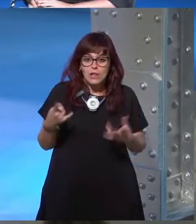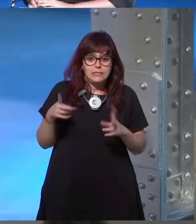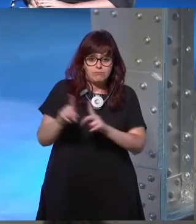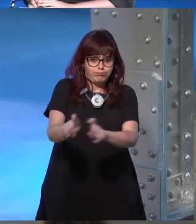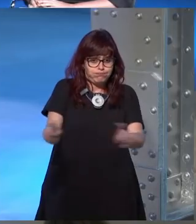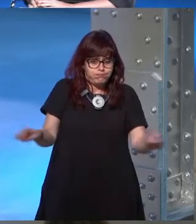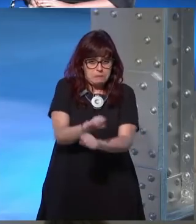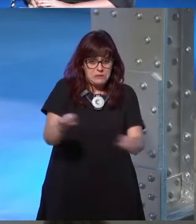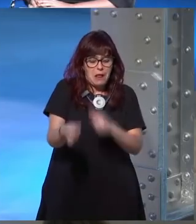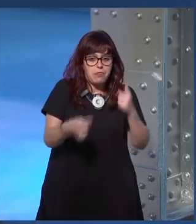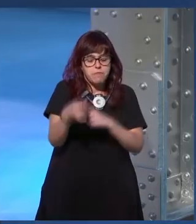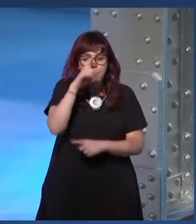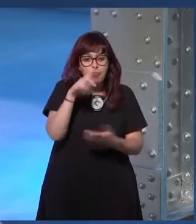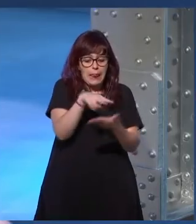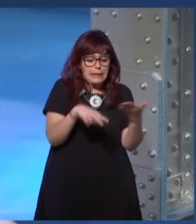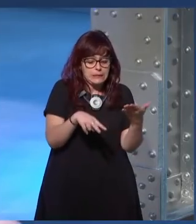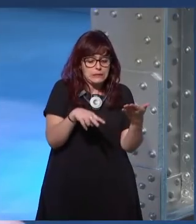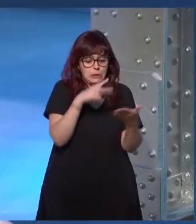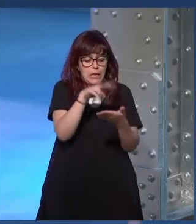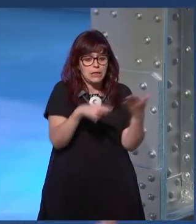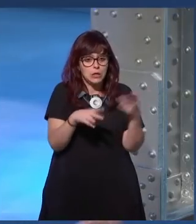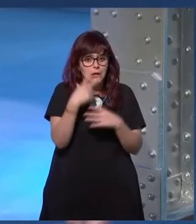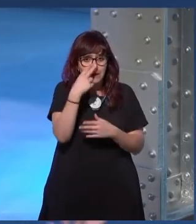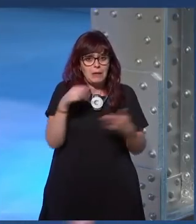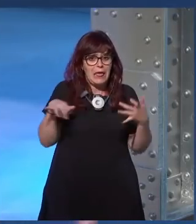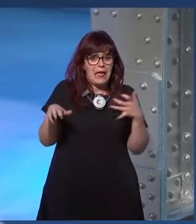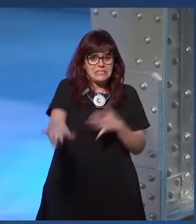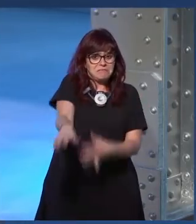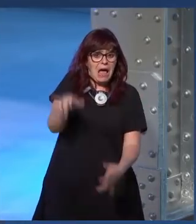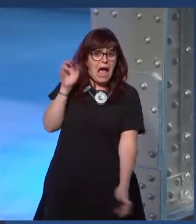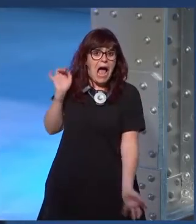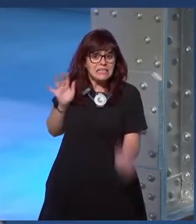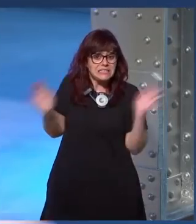claro yo me acuerdo de estar leyendo y veías pasar una al lado del pie y era como ¡ah!